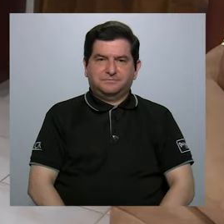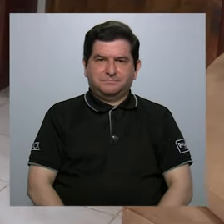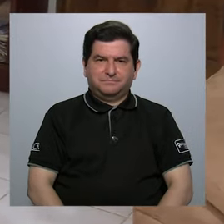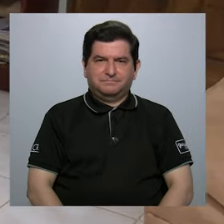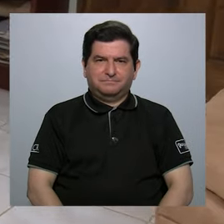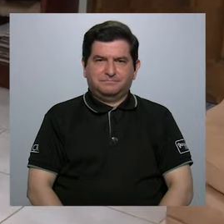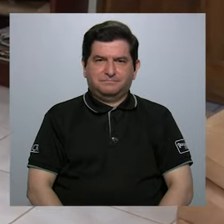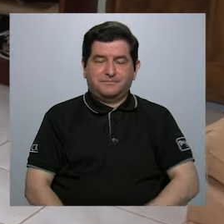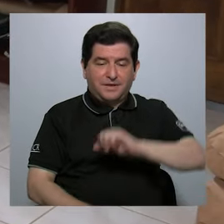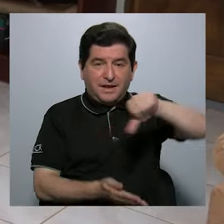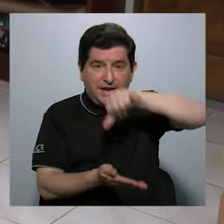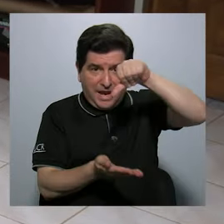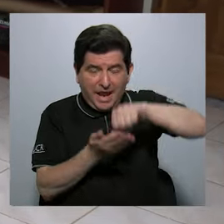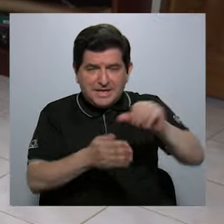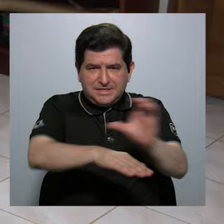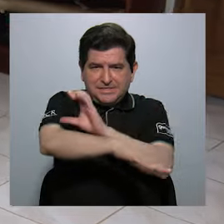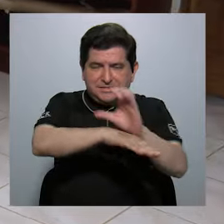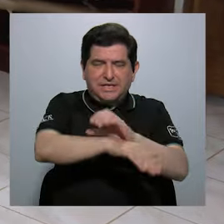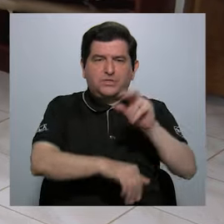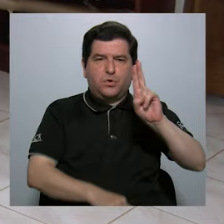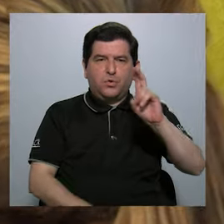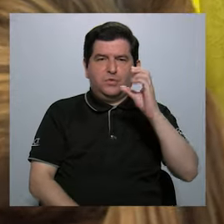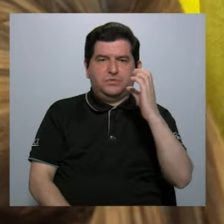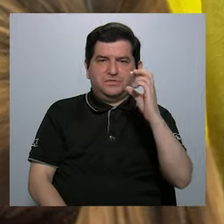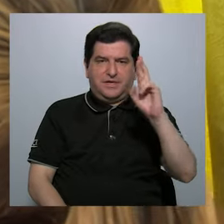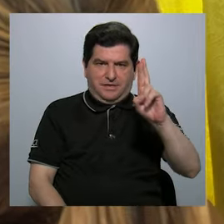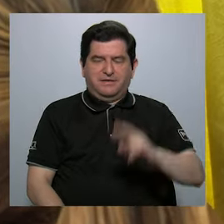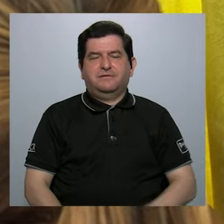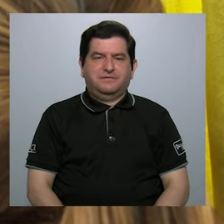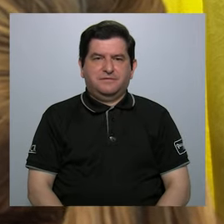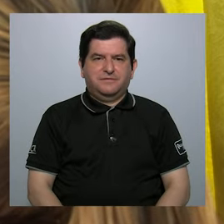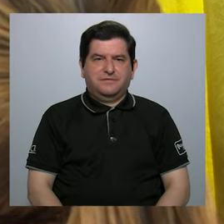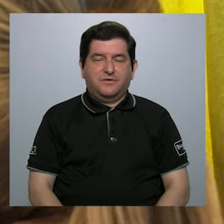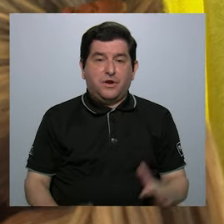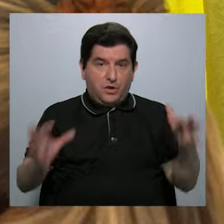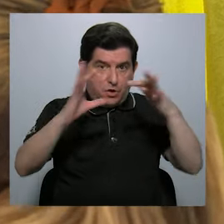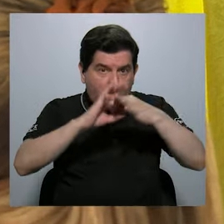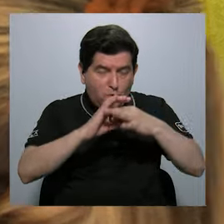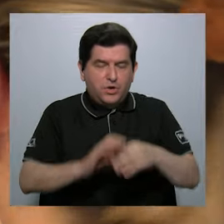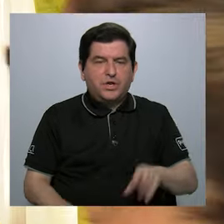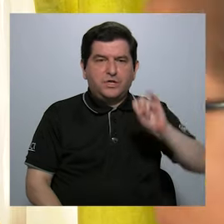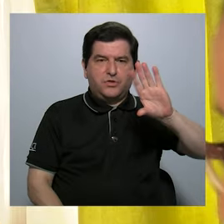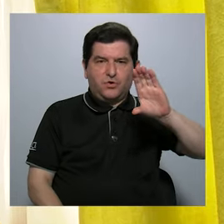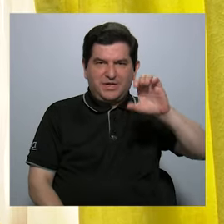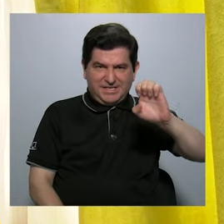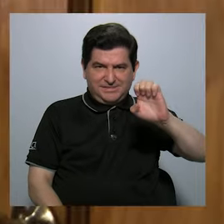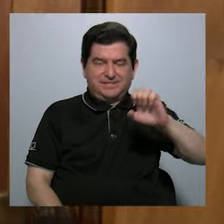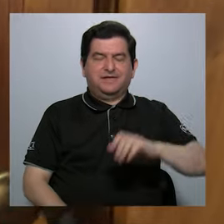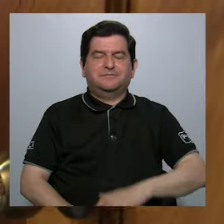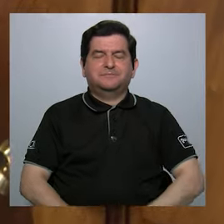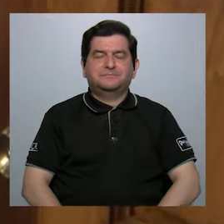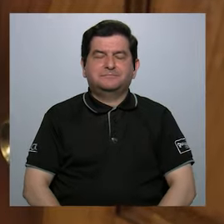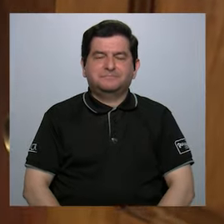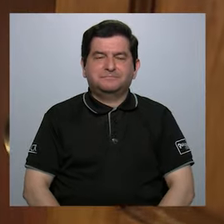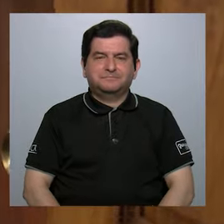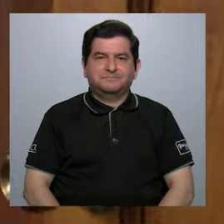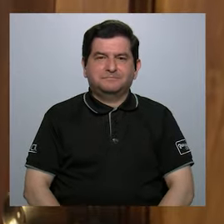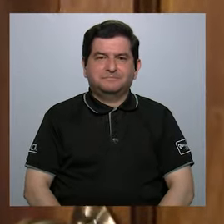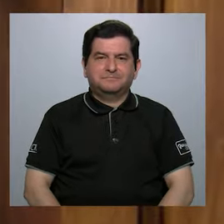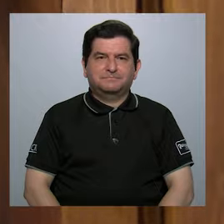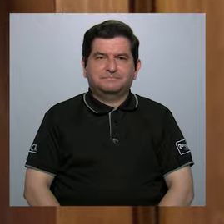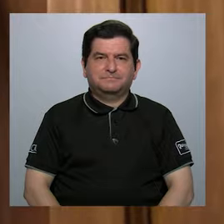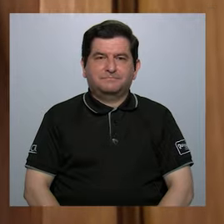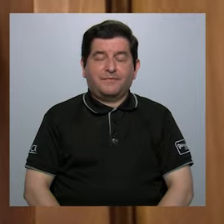Por su parte, el Centro de Informática de la Universidad de Costa Rica, en conjunto con el Instituto Costarricense de